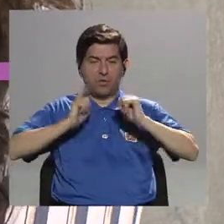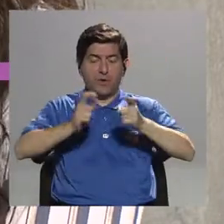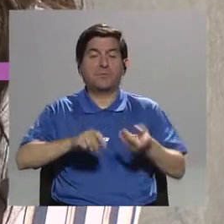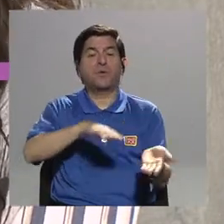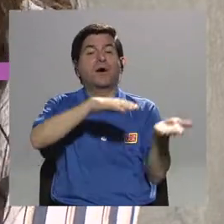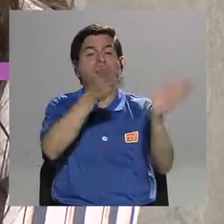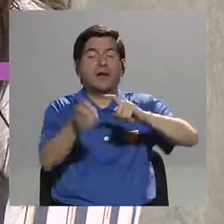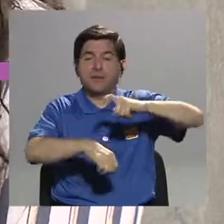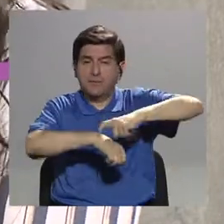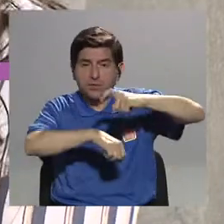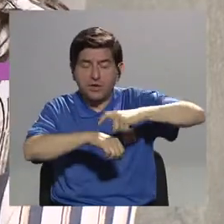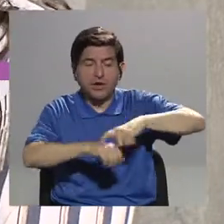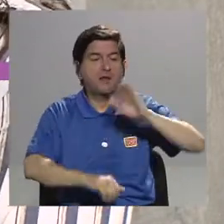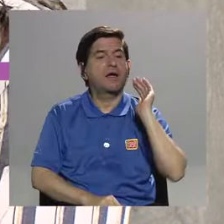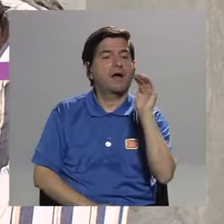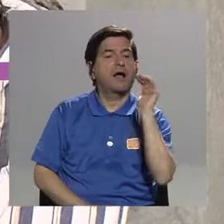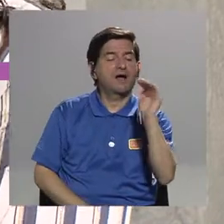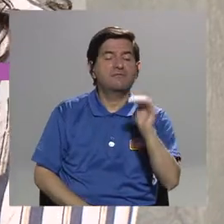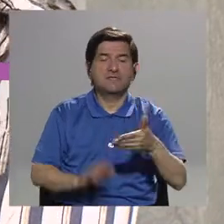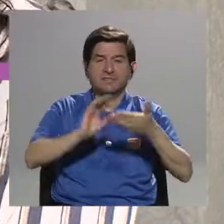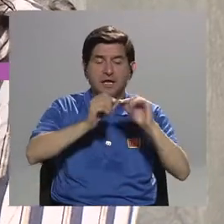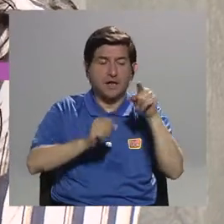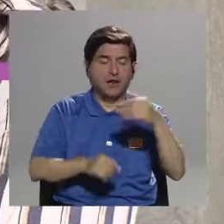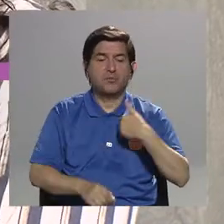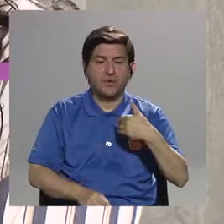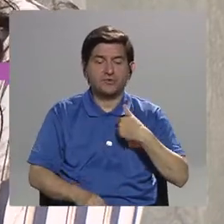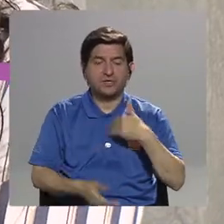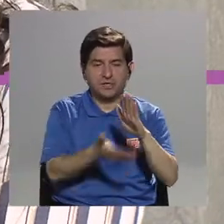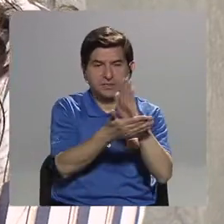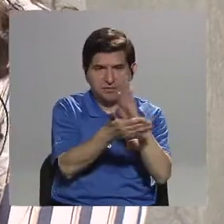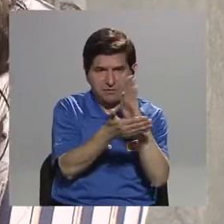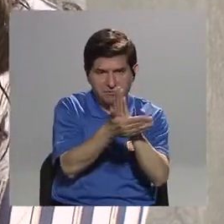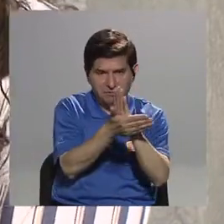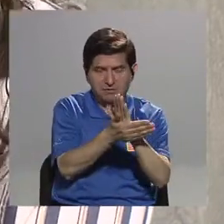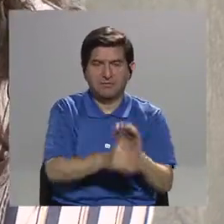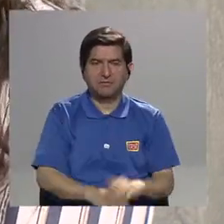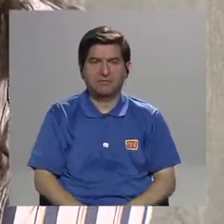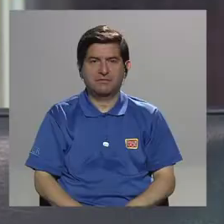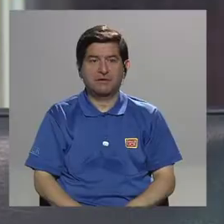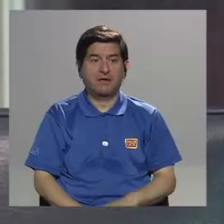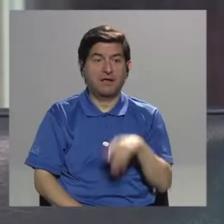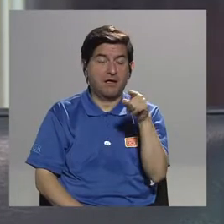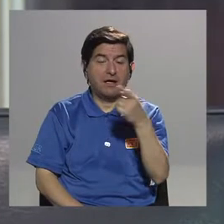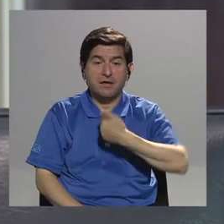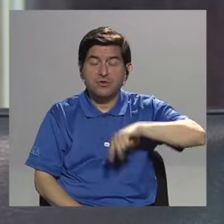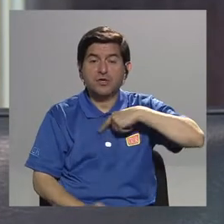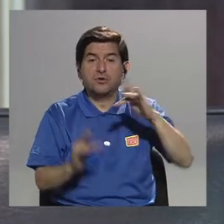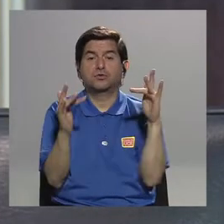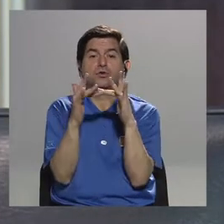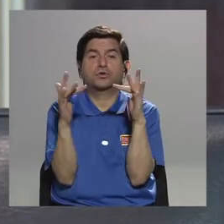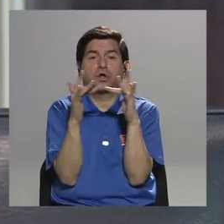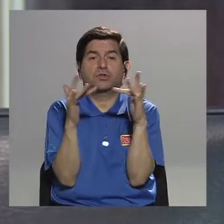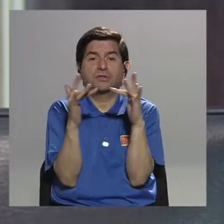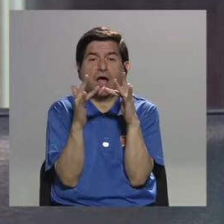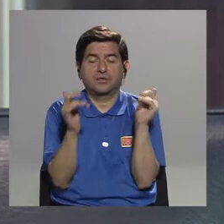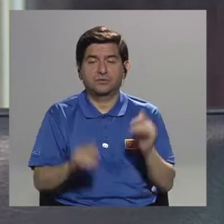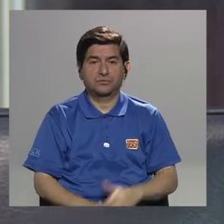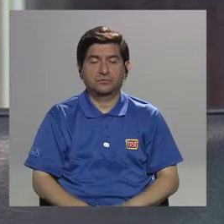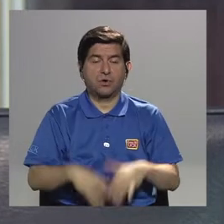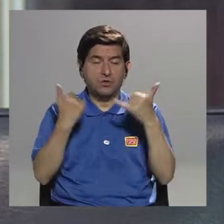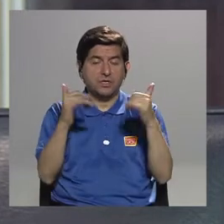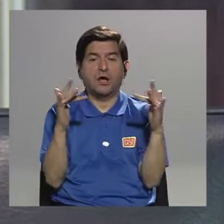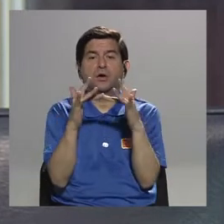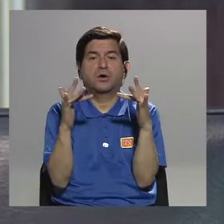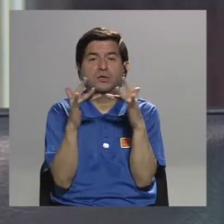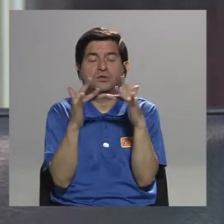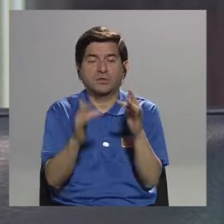cuando él fallezca tiene que avisarnos a los números que están en el carnet, ¿verdad? Y entonces ellos nos contactan y entonces